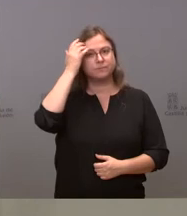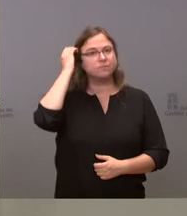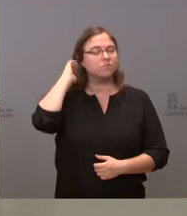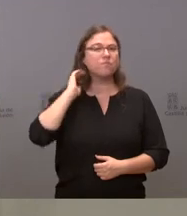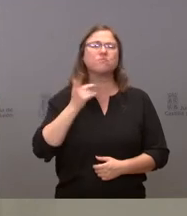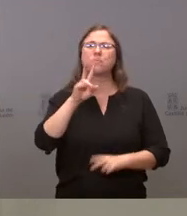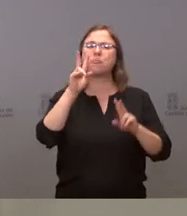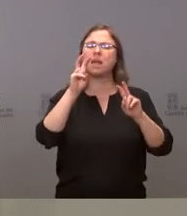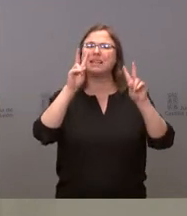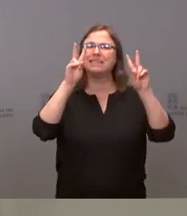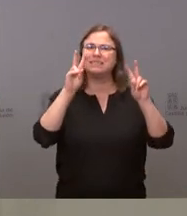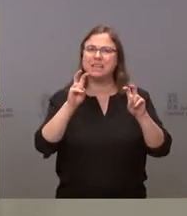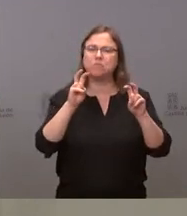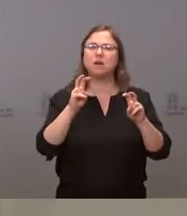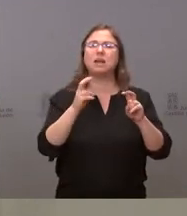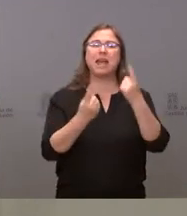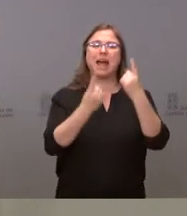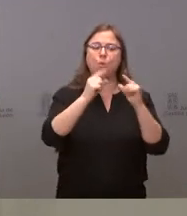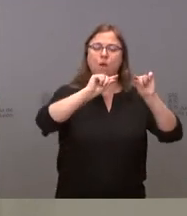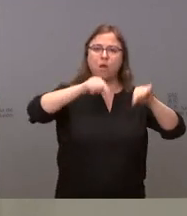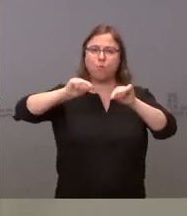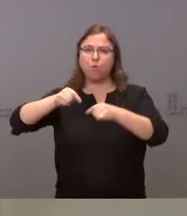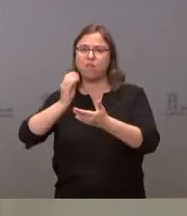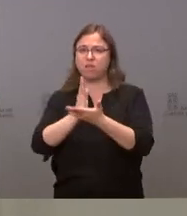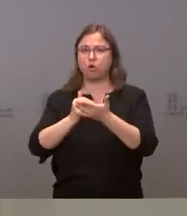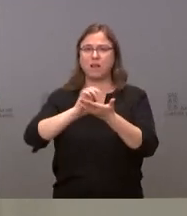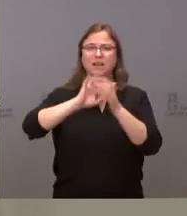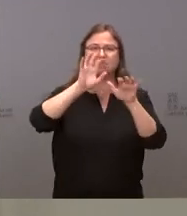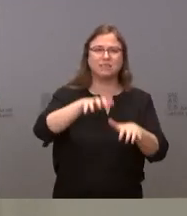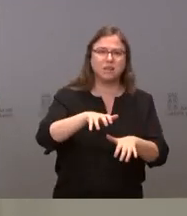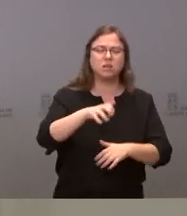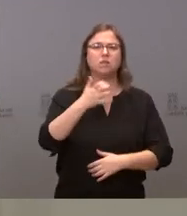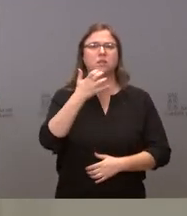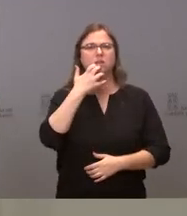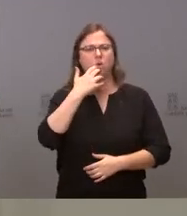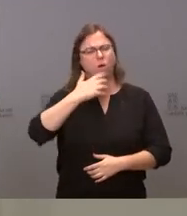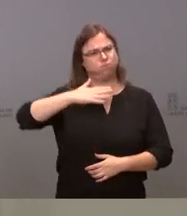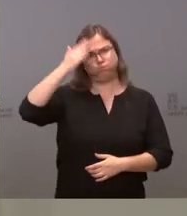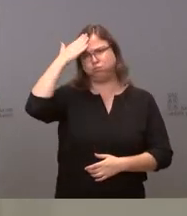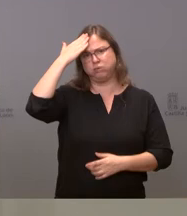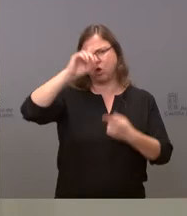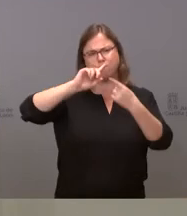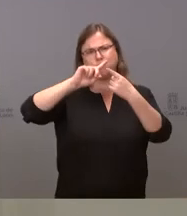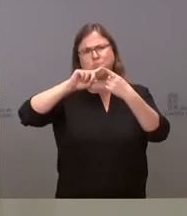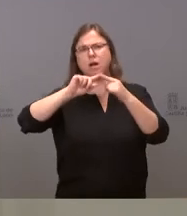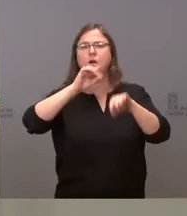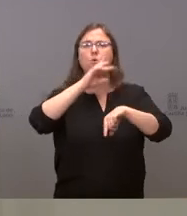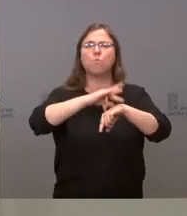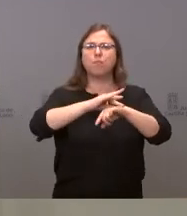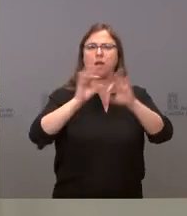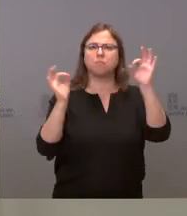Respecto a la situación de algunas provincias de Castilla y León que, ola tras ola, encabezan los primeros puestos de incidencia, no sé si